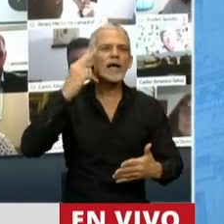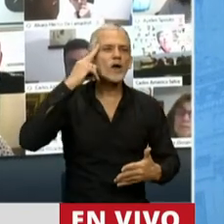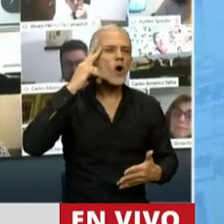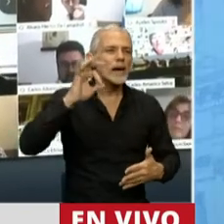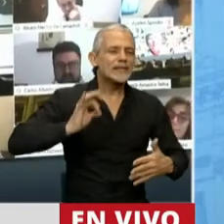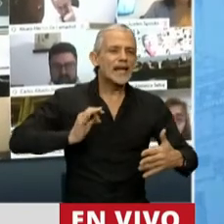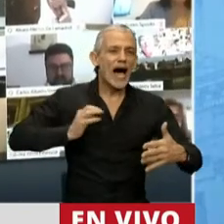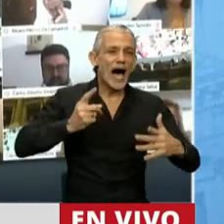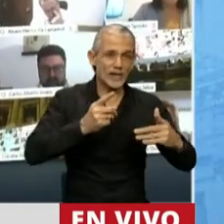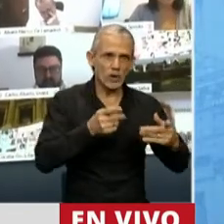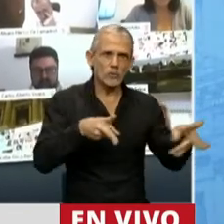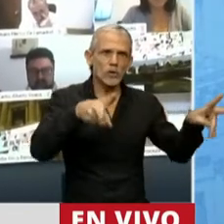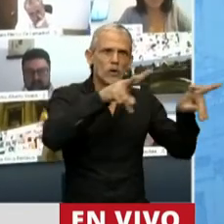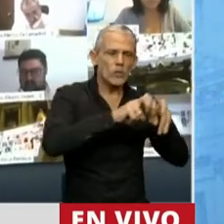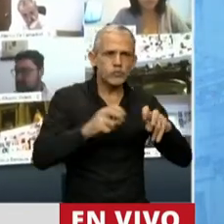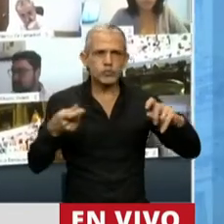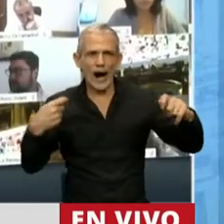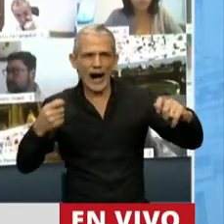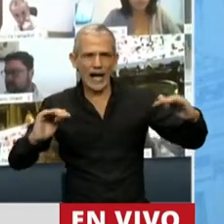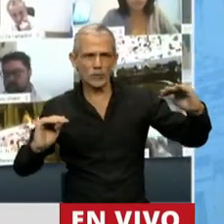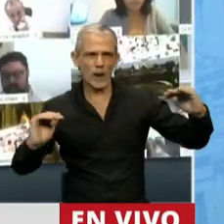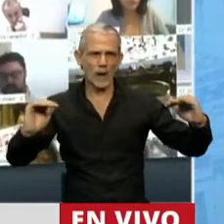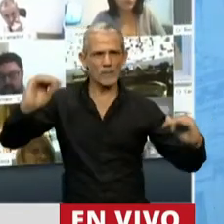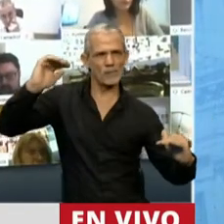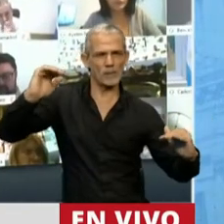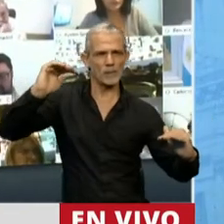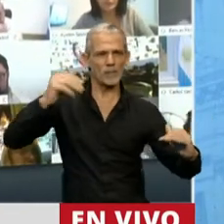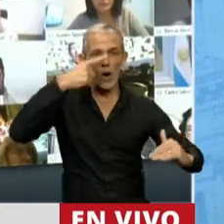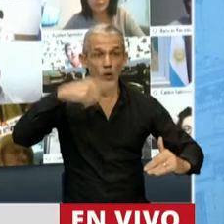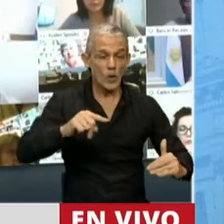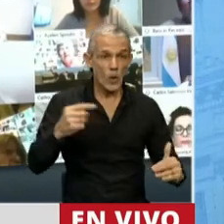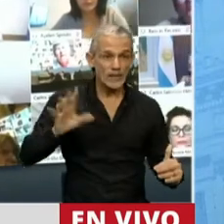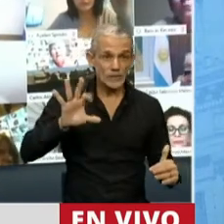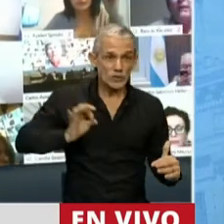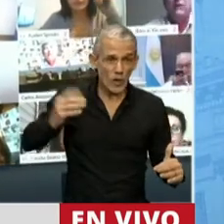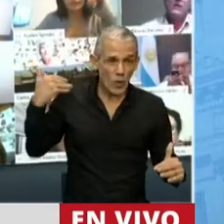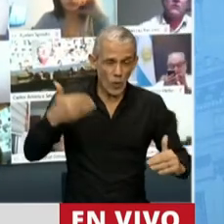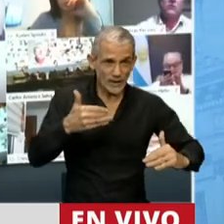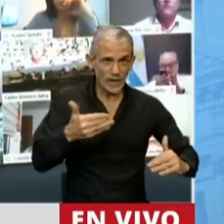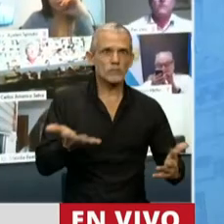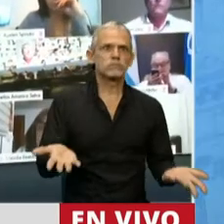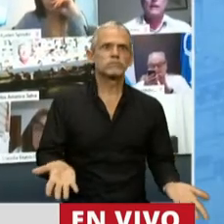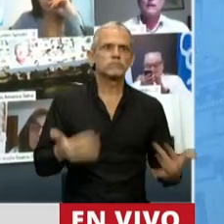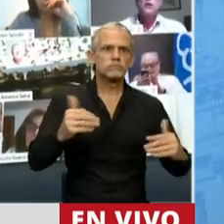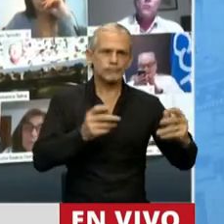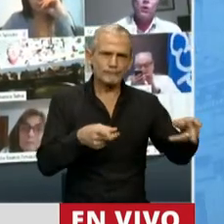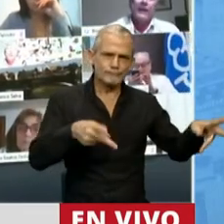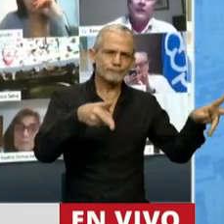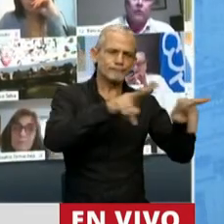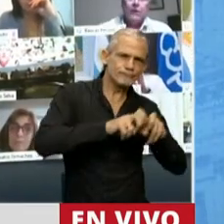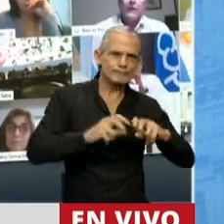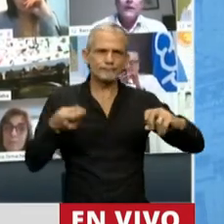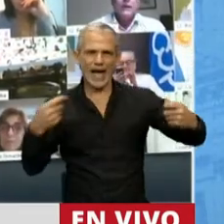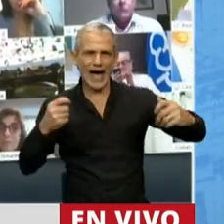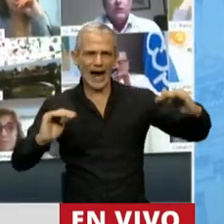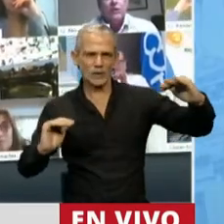años con déficit fiscal y de los últimos 60, 52 años con déficit fiscal. Por lo tanto, es una situación difícil la